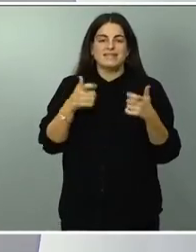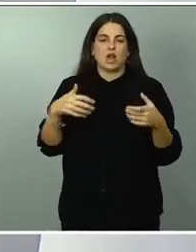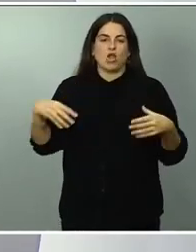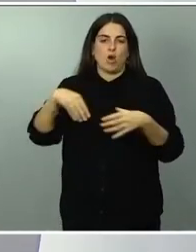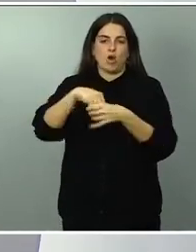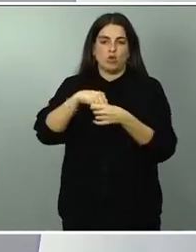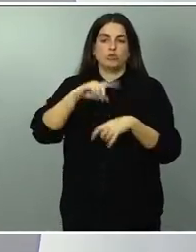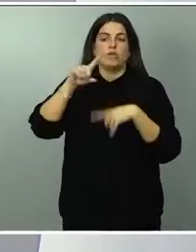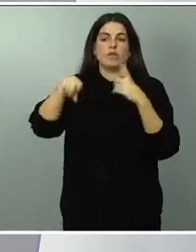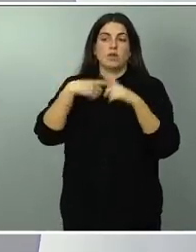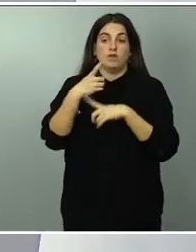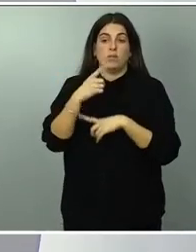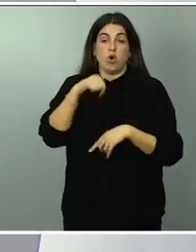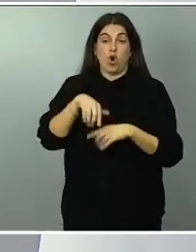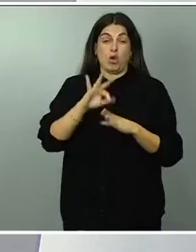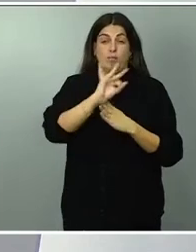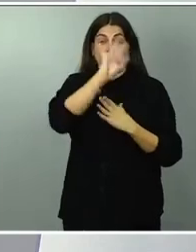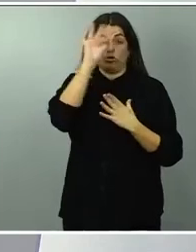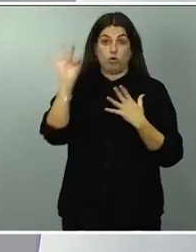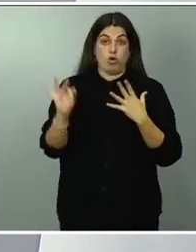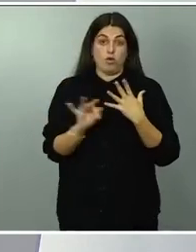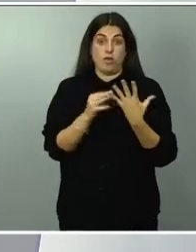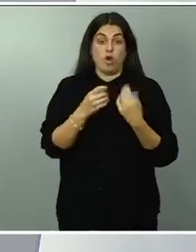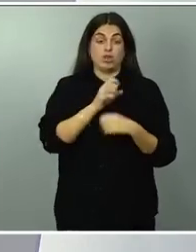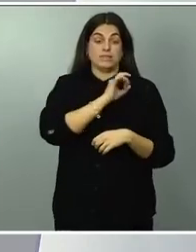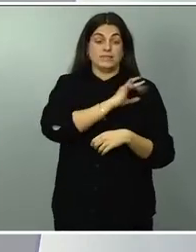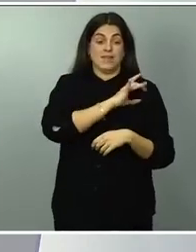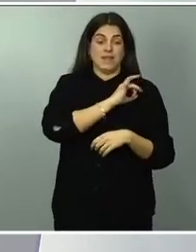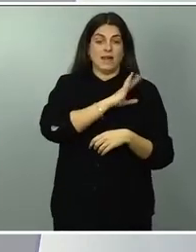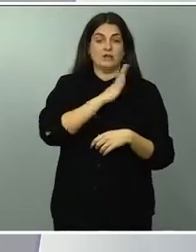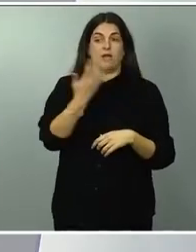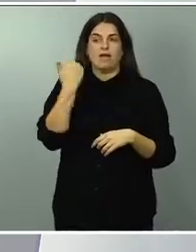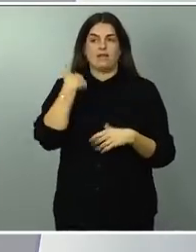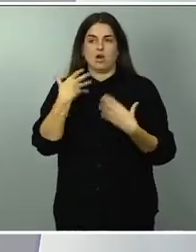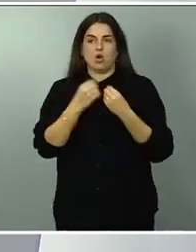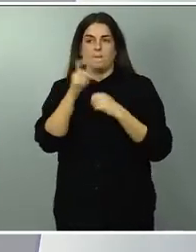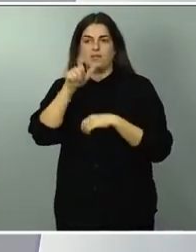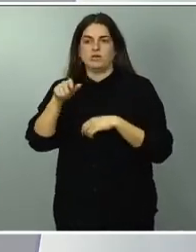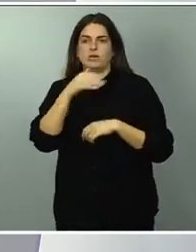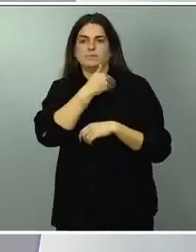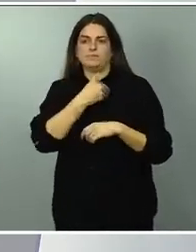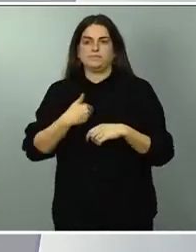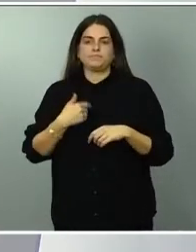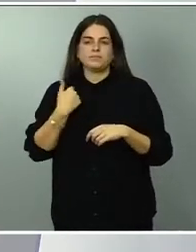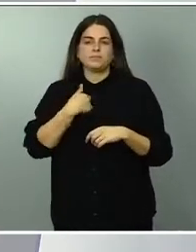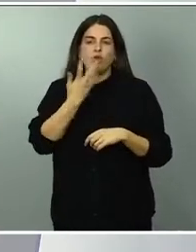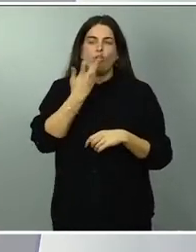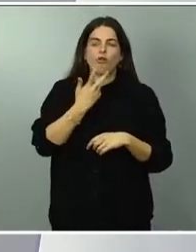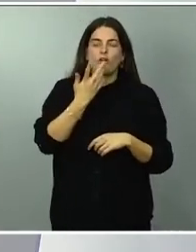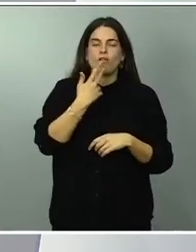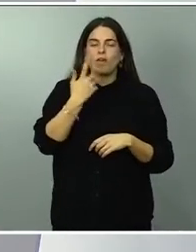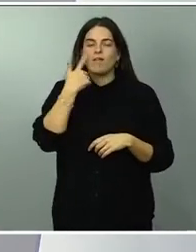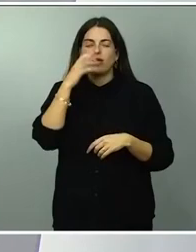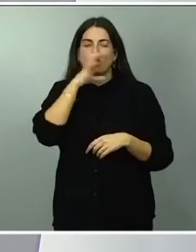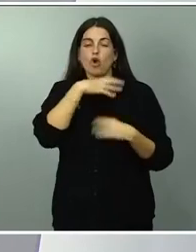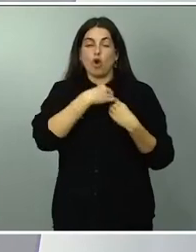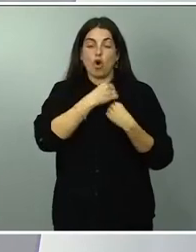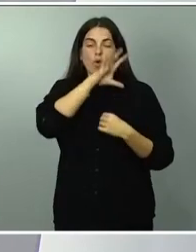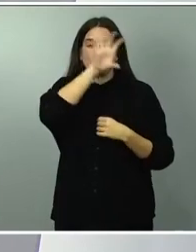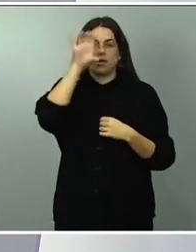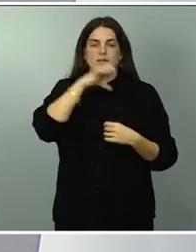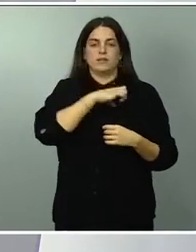del día de hoy con sindicatos ayer con empresarios en definitiva conocer de primera mano comunidades autónomas conocer de primera mano